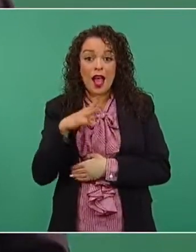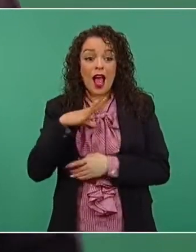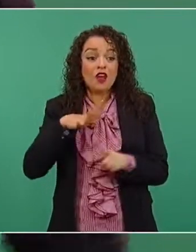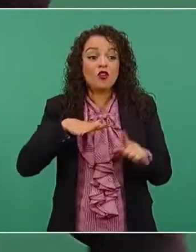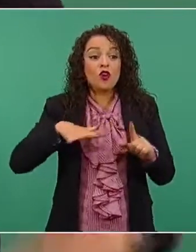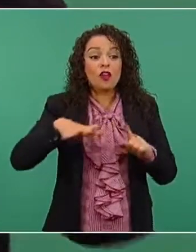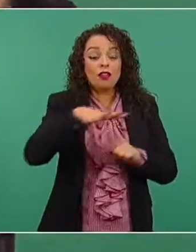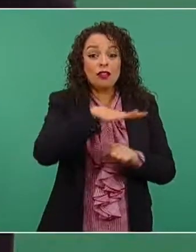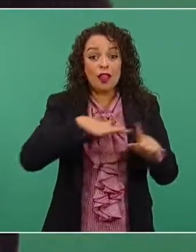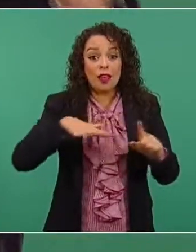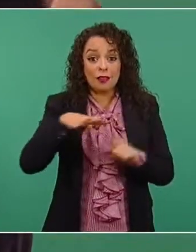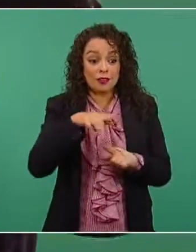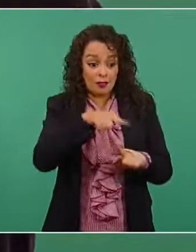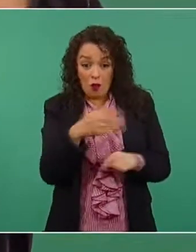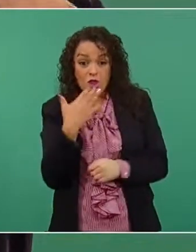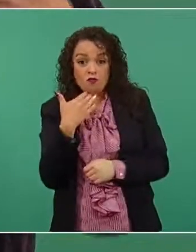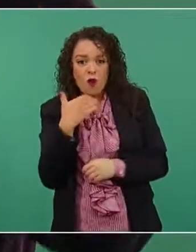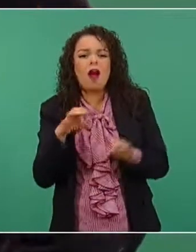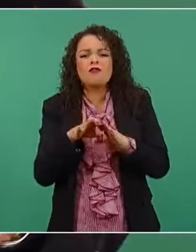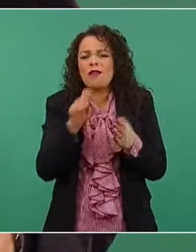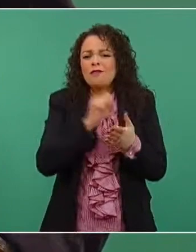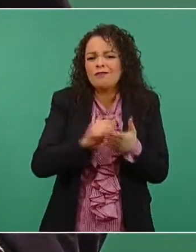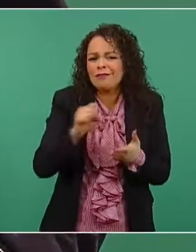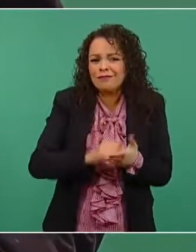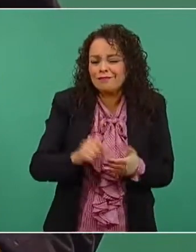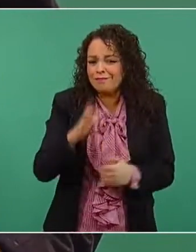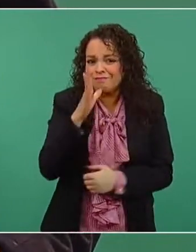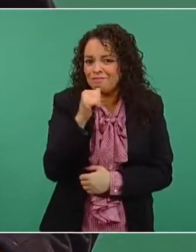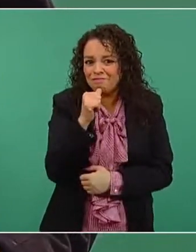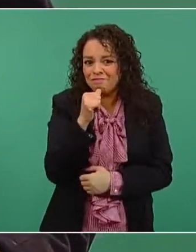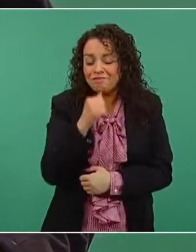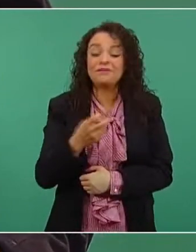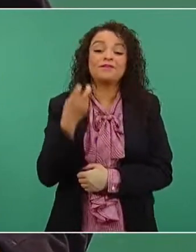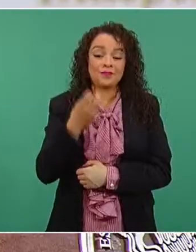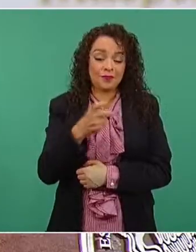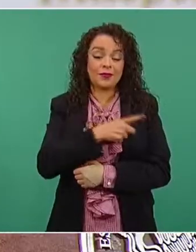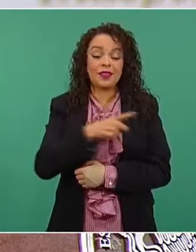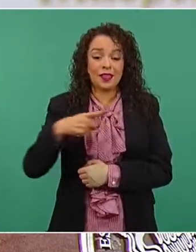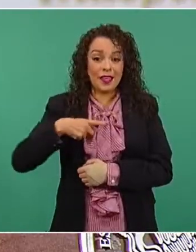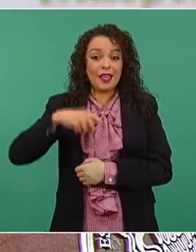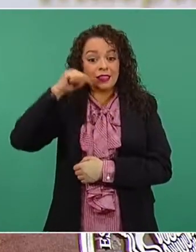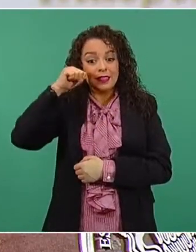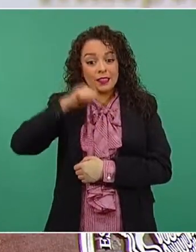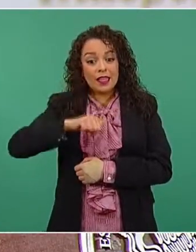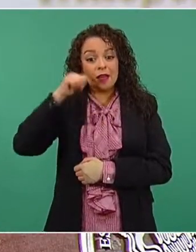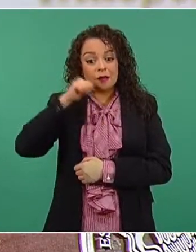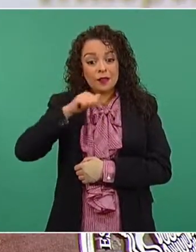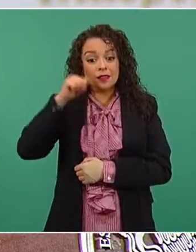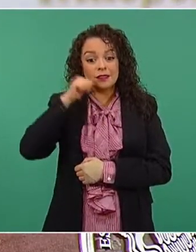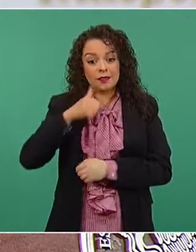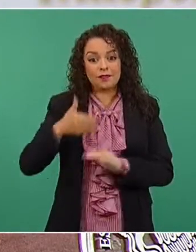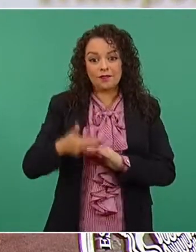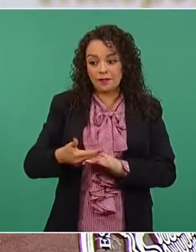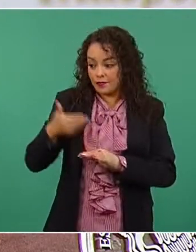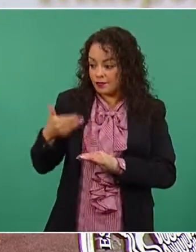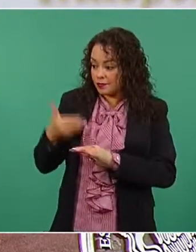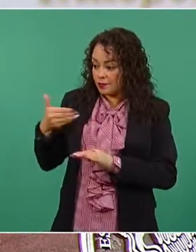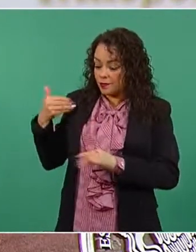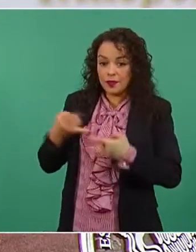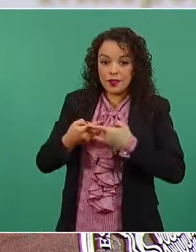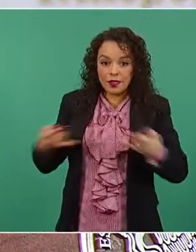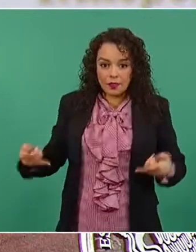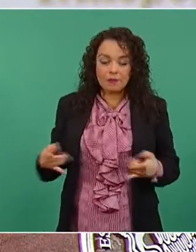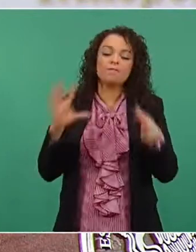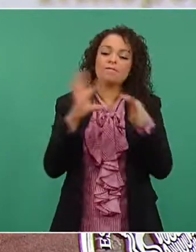hay que siempre poner los antecedentes, ¿no?,